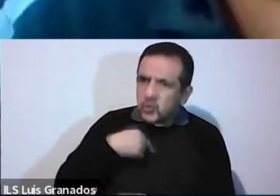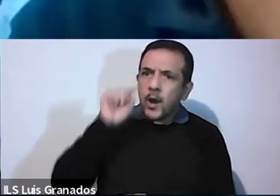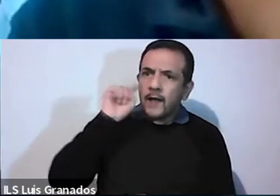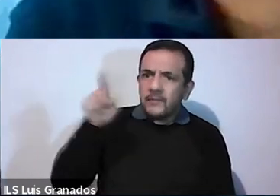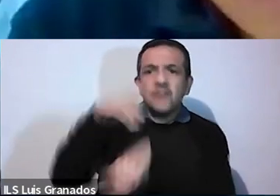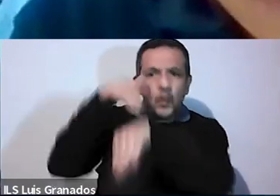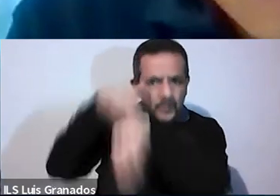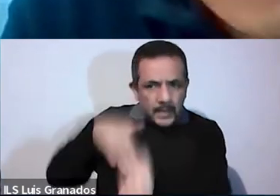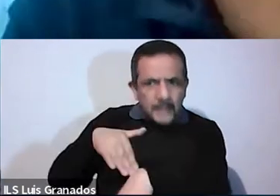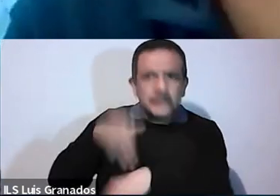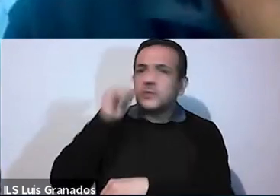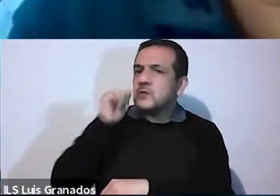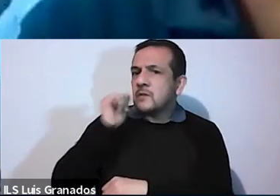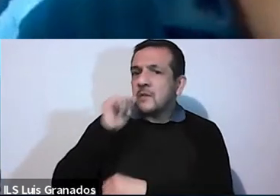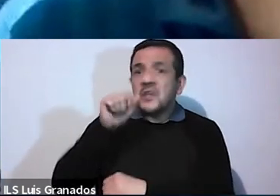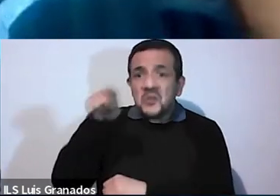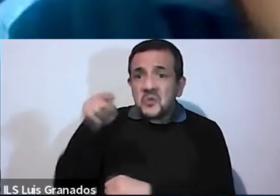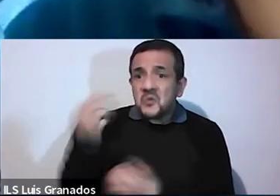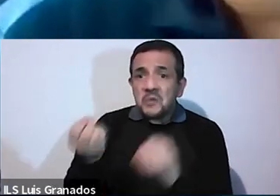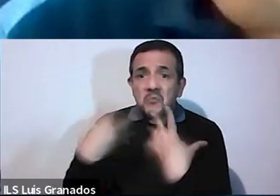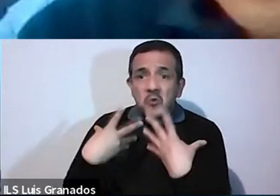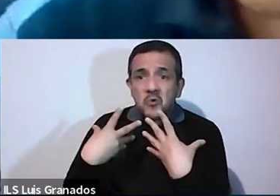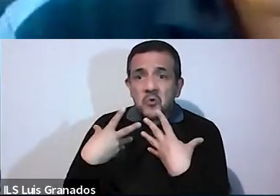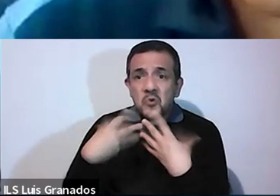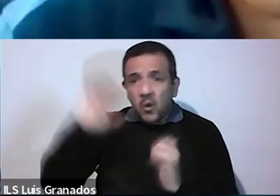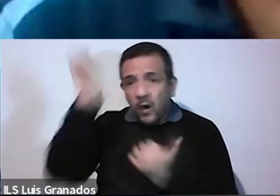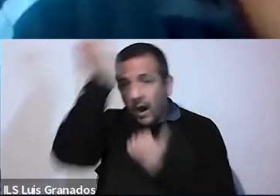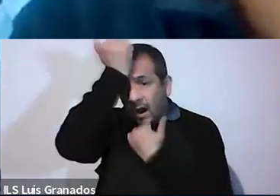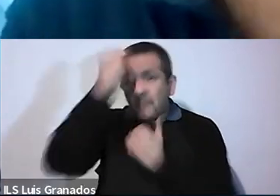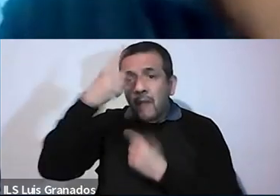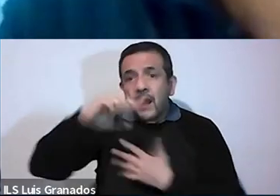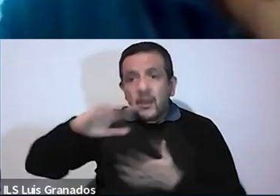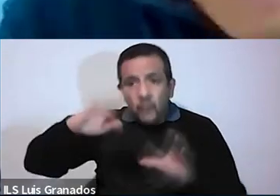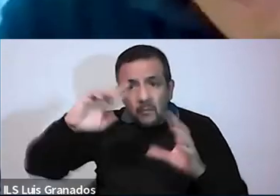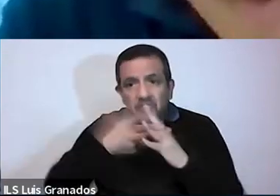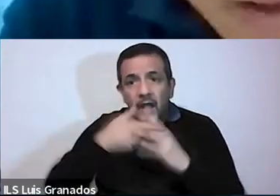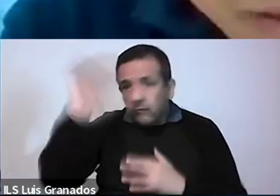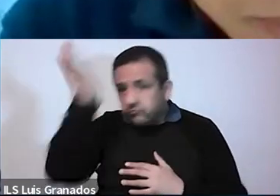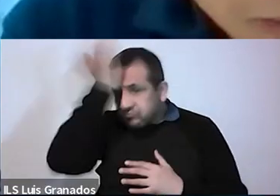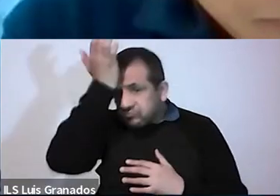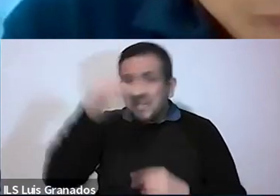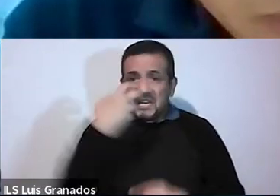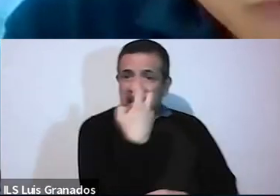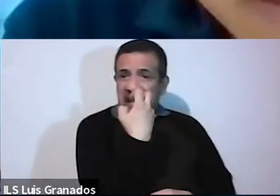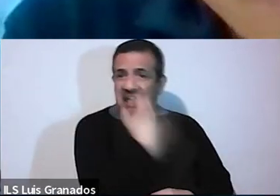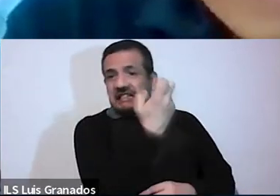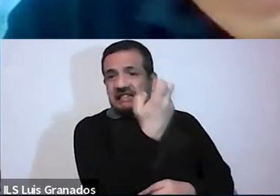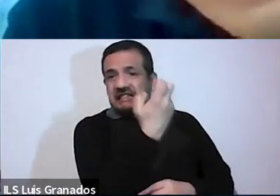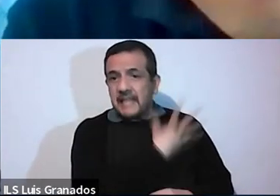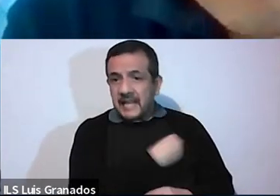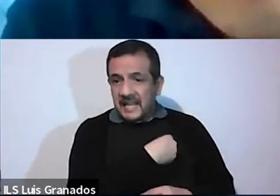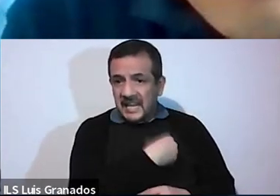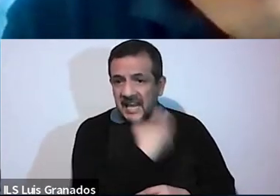y ni un cabrito me das para comérmelo con mis amigos. Y este, fíjense como le dice, ¿verdad? Pero eso sí,